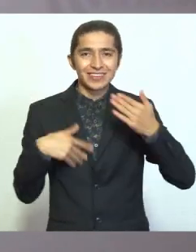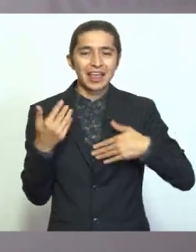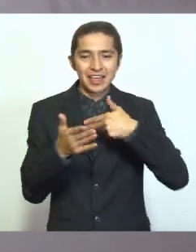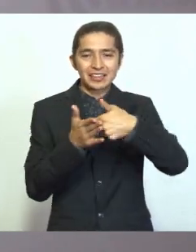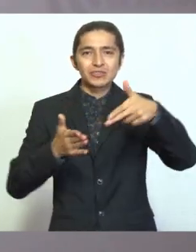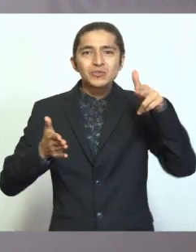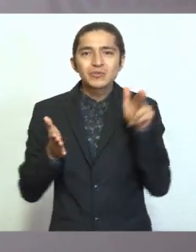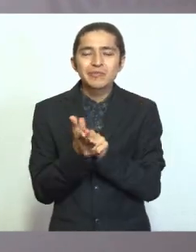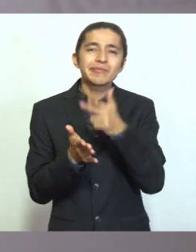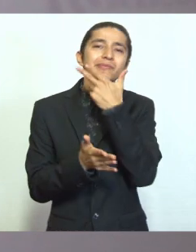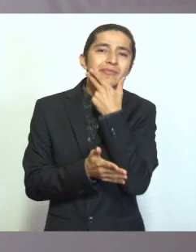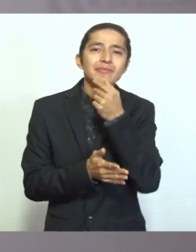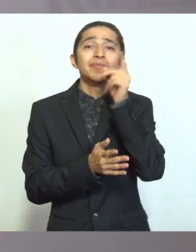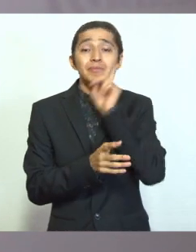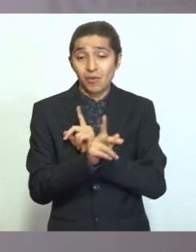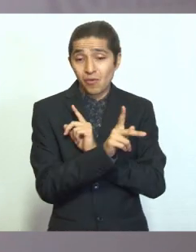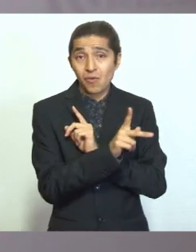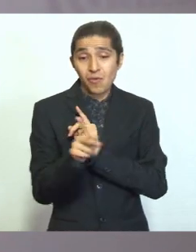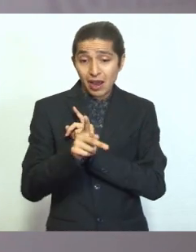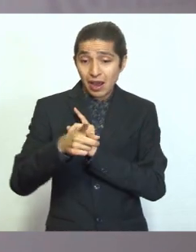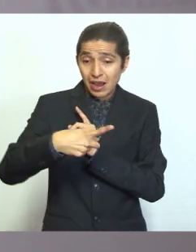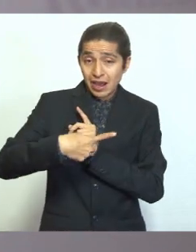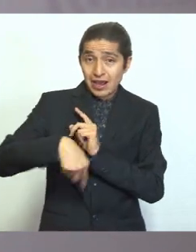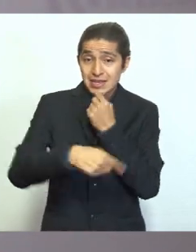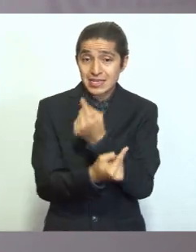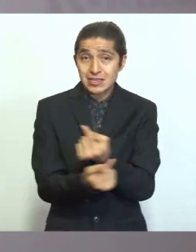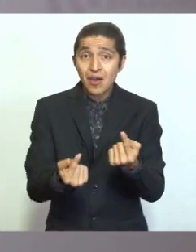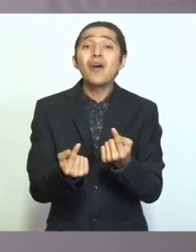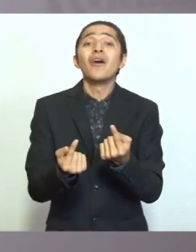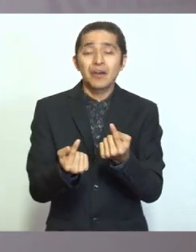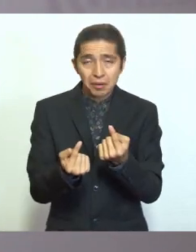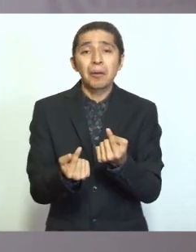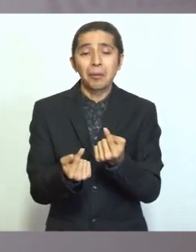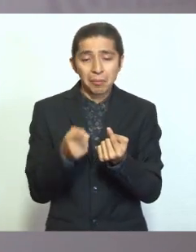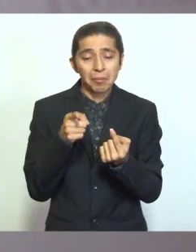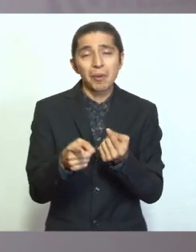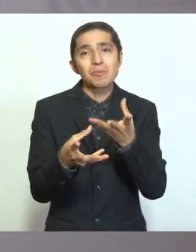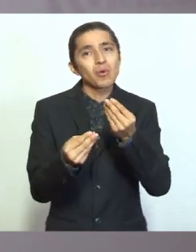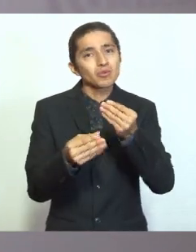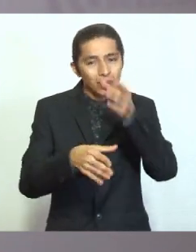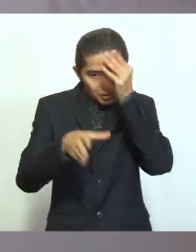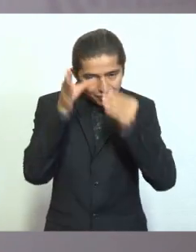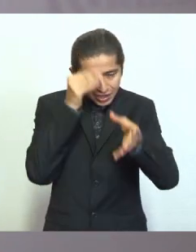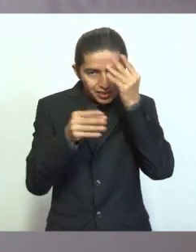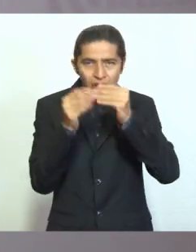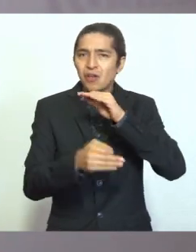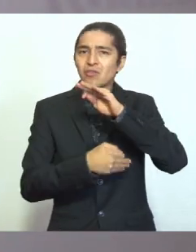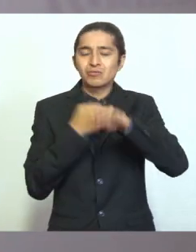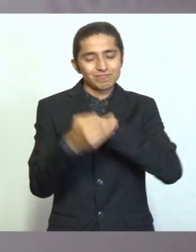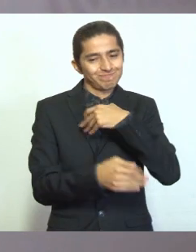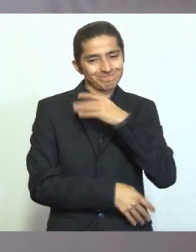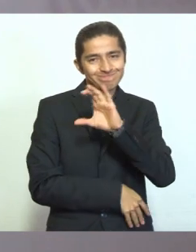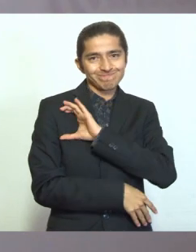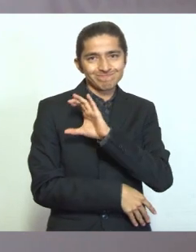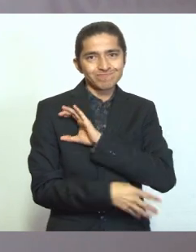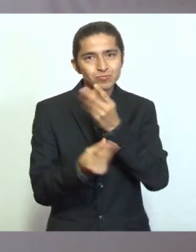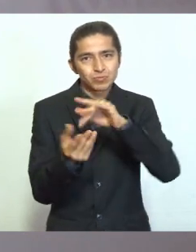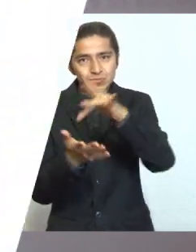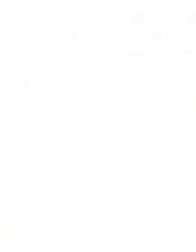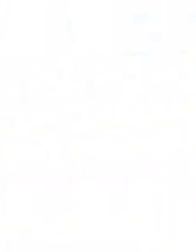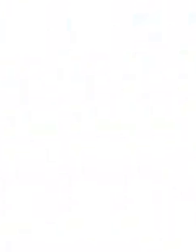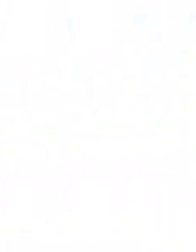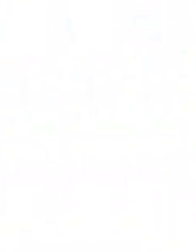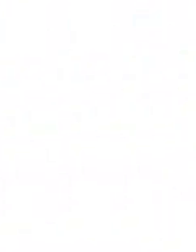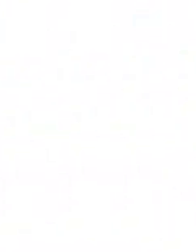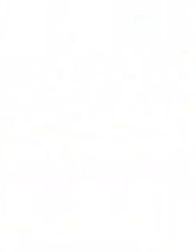héroes y a nuestras heroínas que de ellos tenemos mucho que aprender. De todo corazón, muchas gracias.